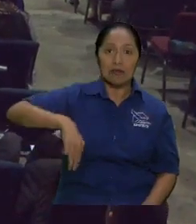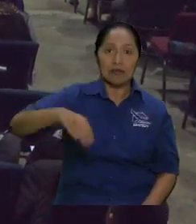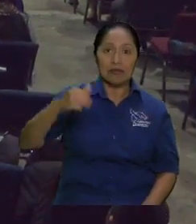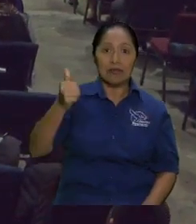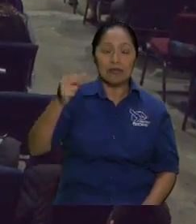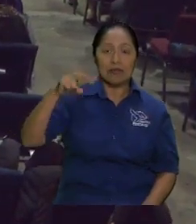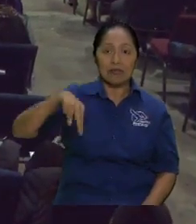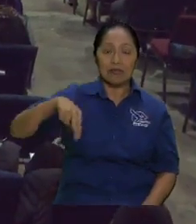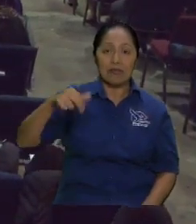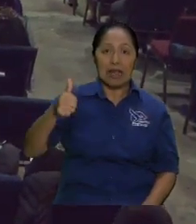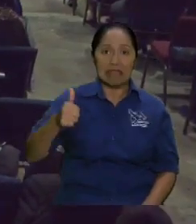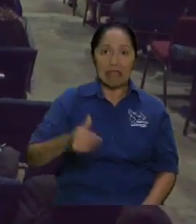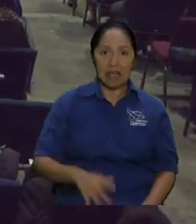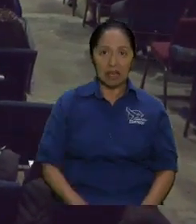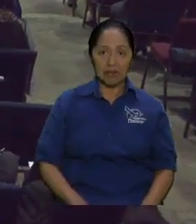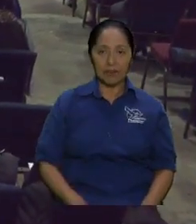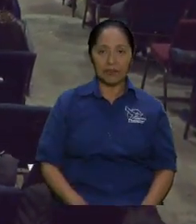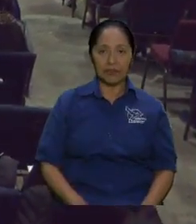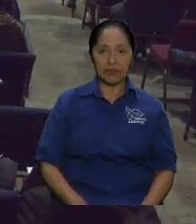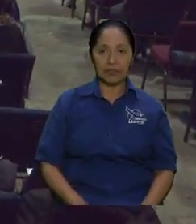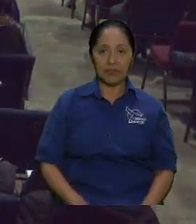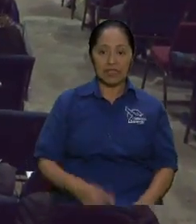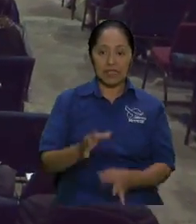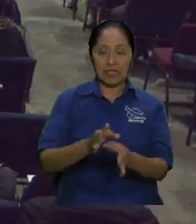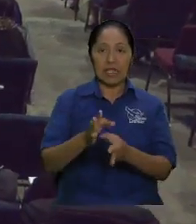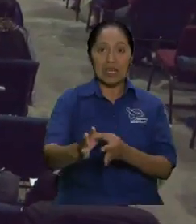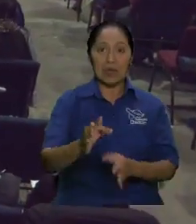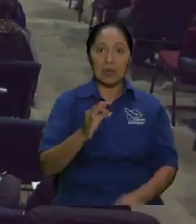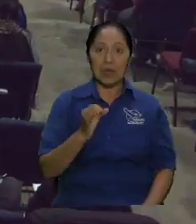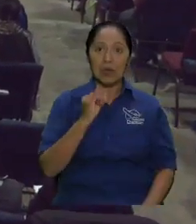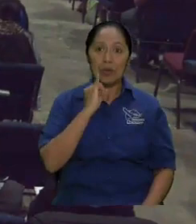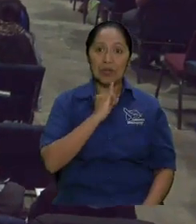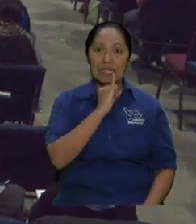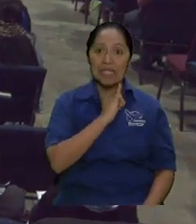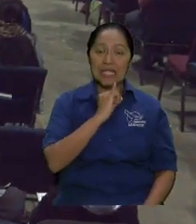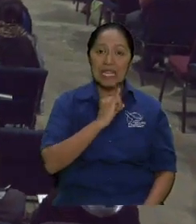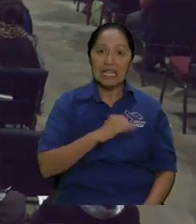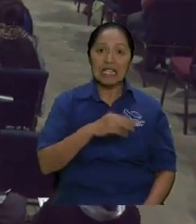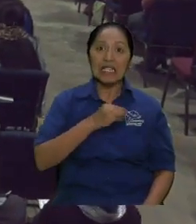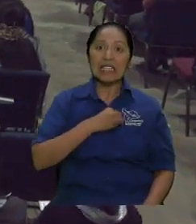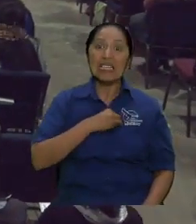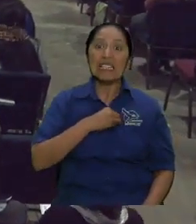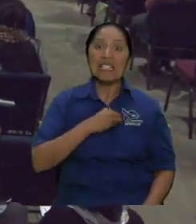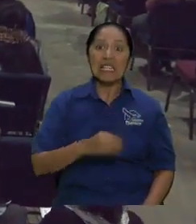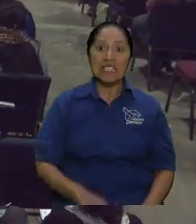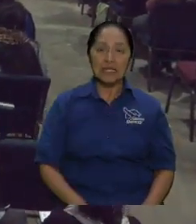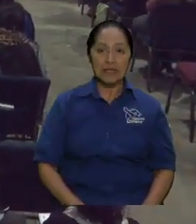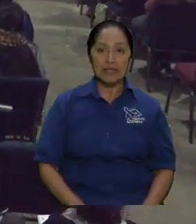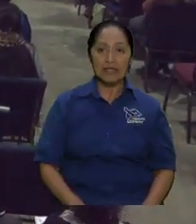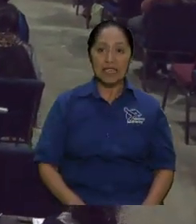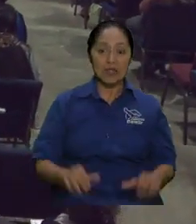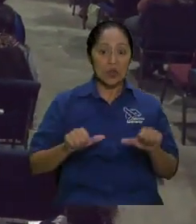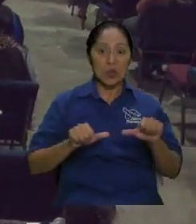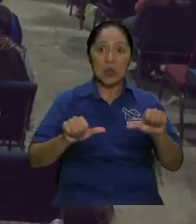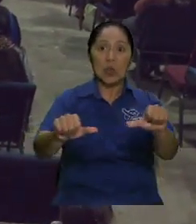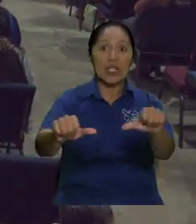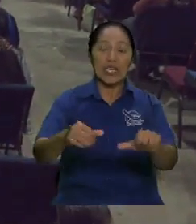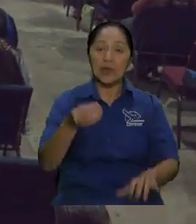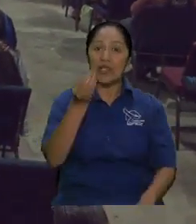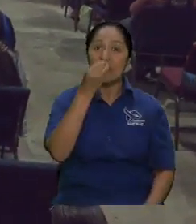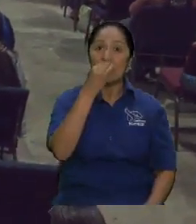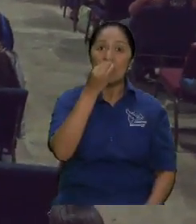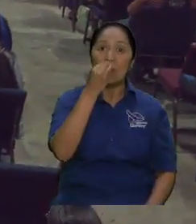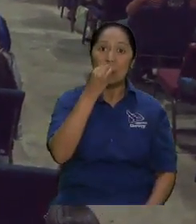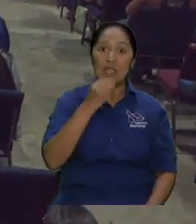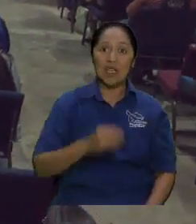fotos le puse de cómo se cultiva el puerro, el ajo, la cebolla, los melones y los pepinos. Las dos últimas son